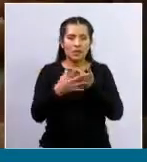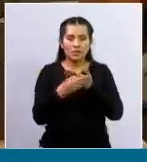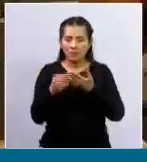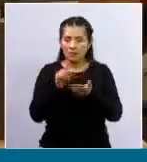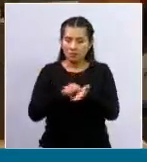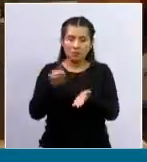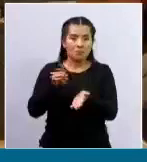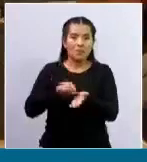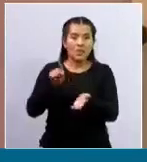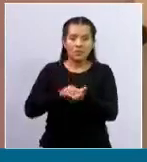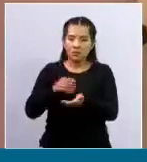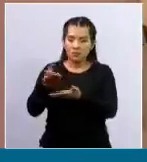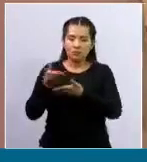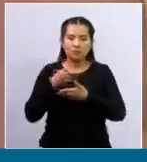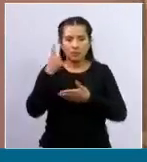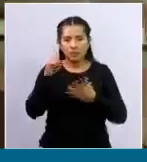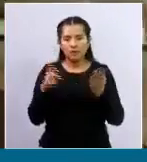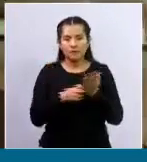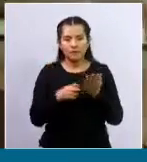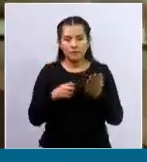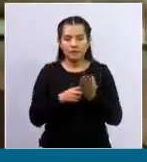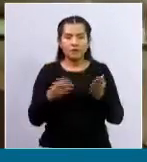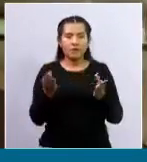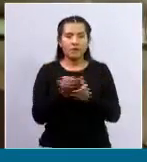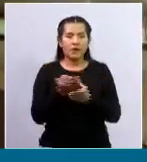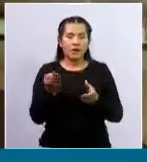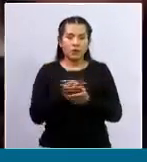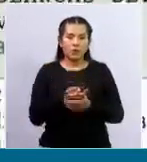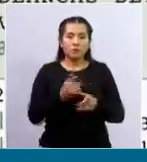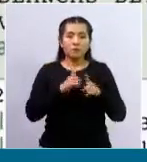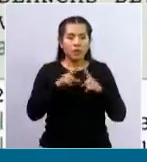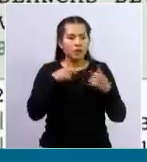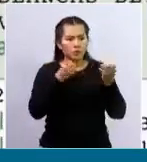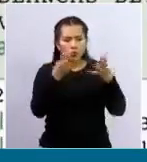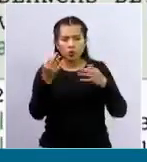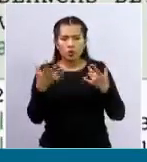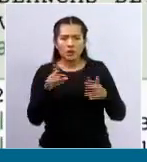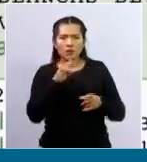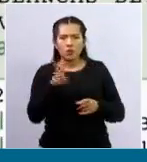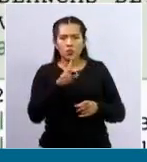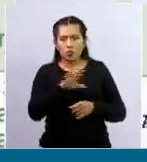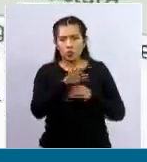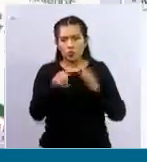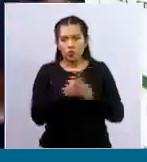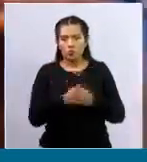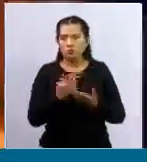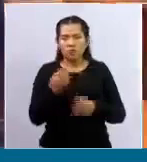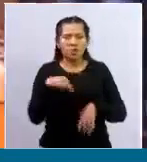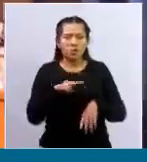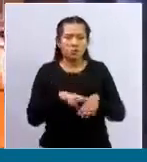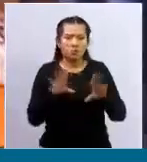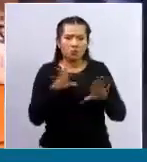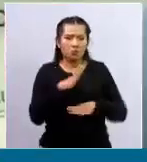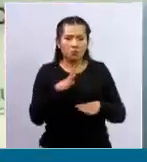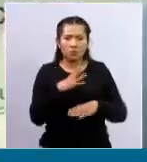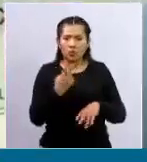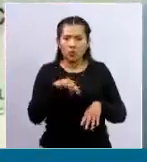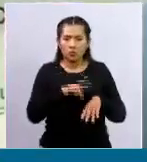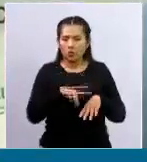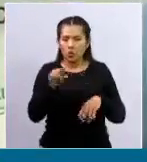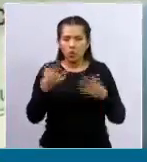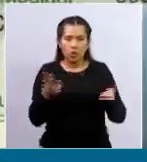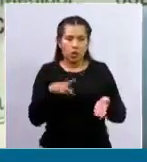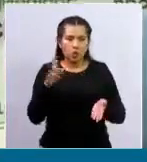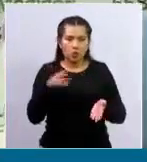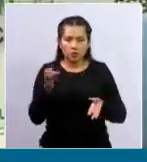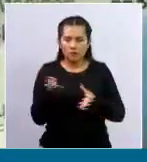supuesto, la factura electrónica. La mayoría de nuestros consumidores normalmente no utilizan la